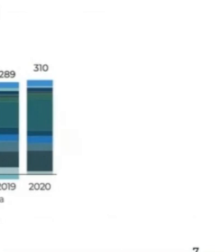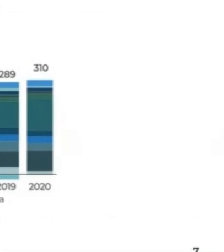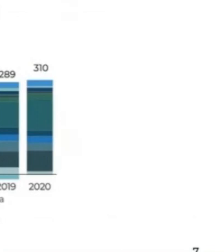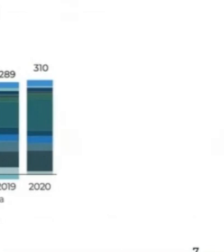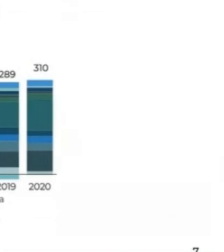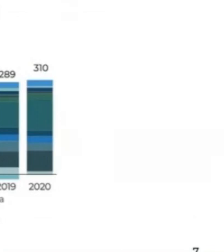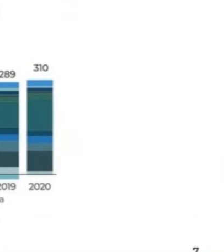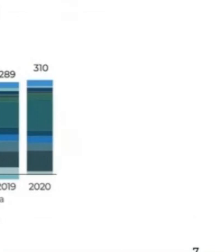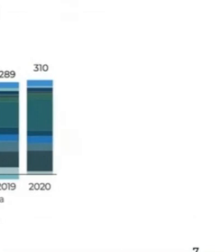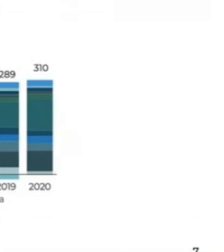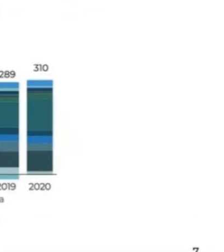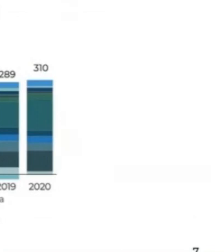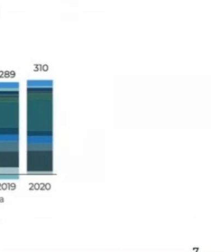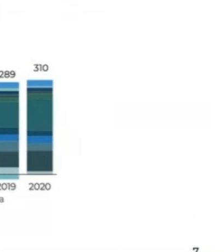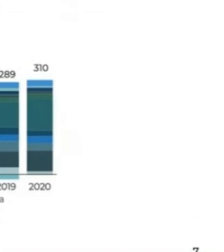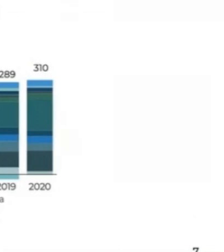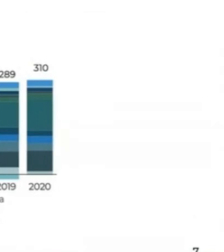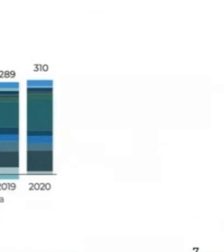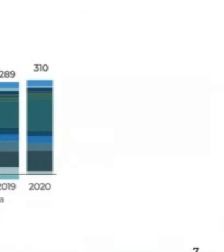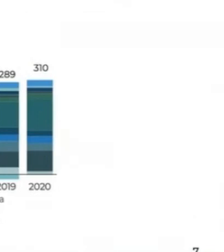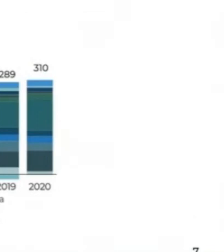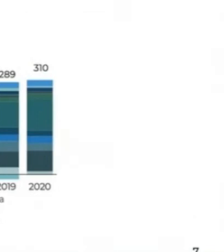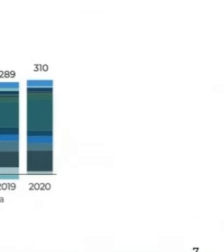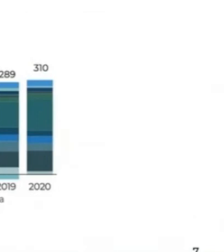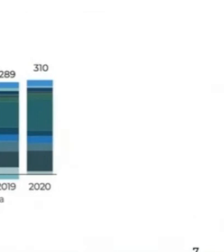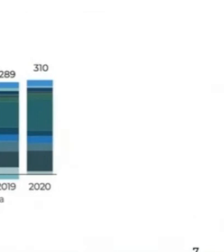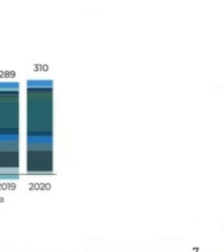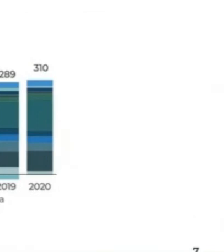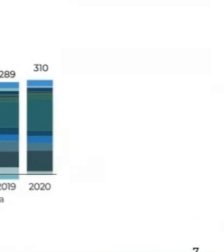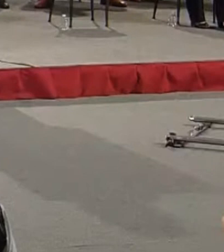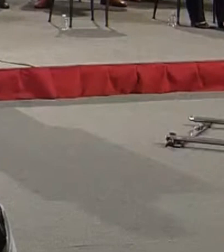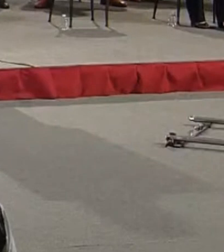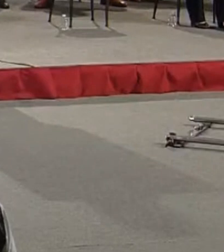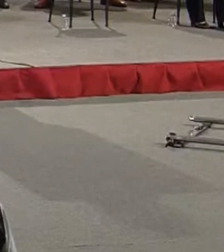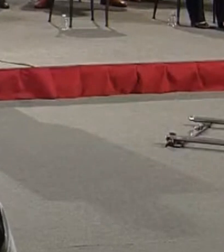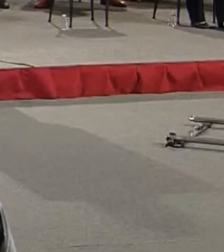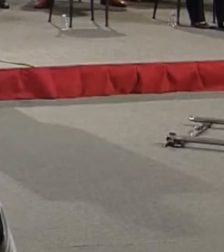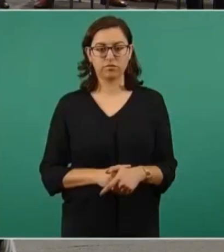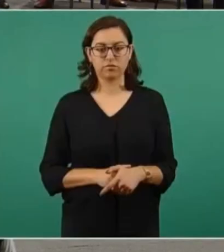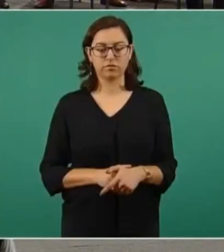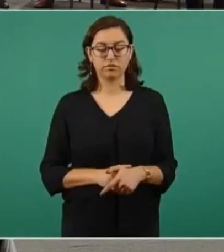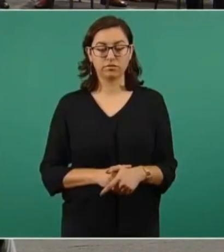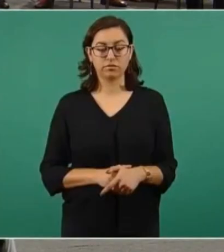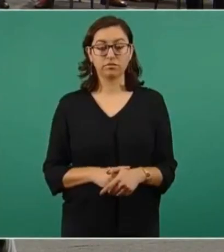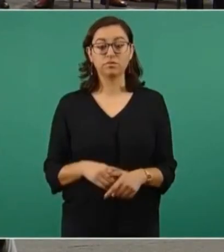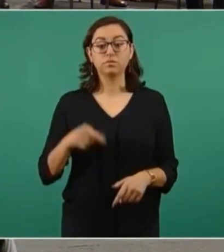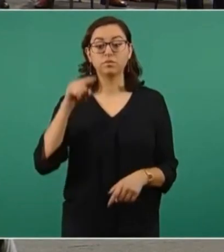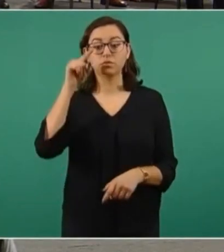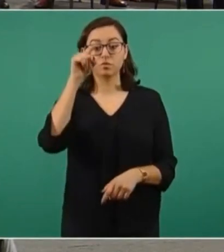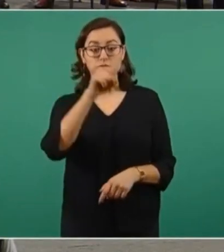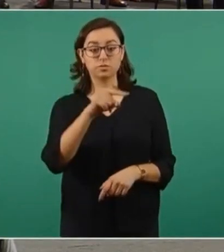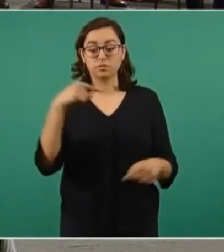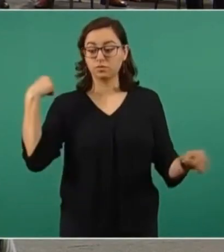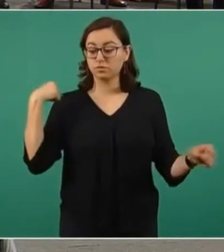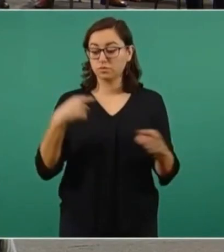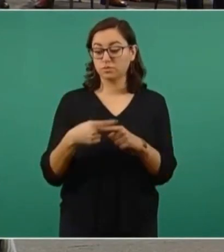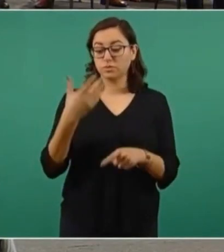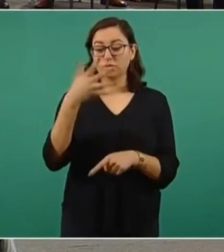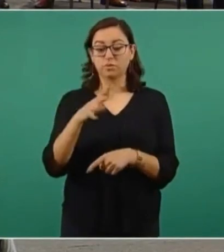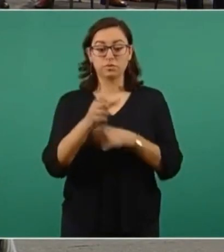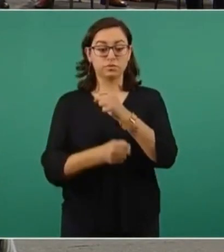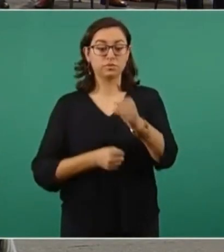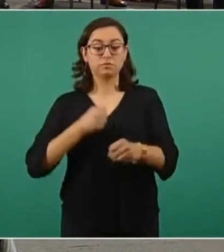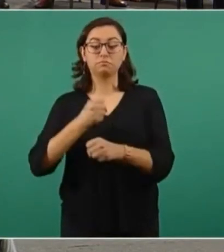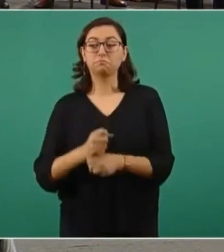refinería Deer Park tiene acceso a un suministro de todo tipo de crudos con mejores